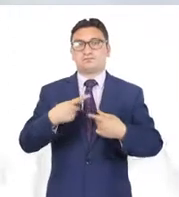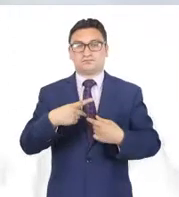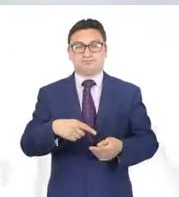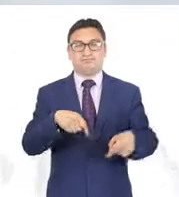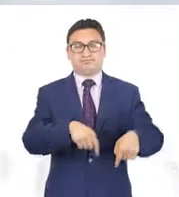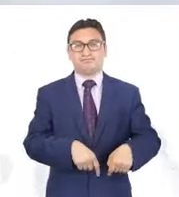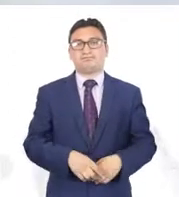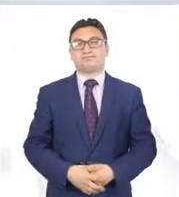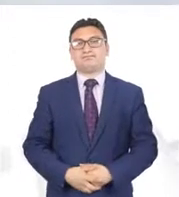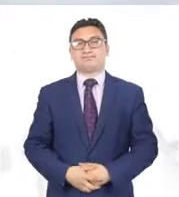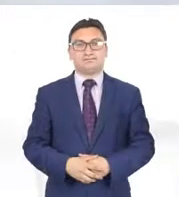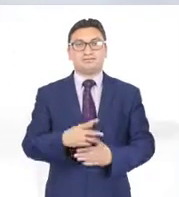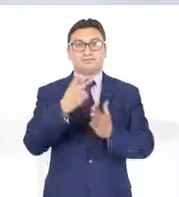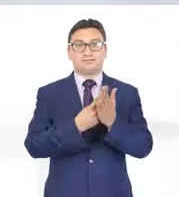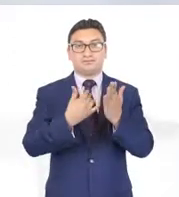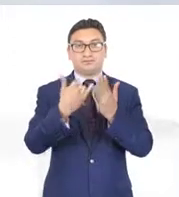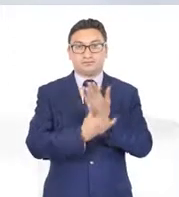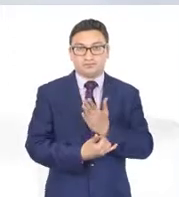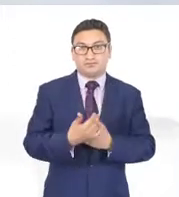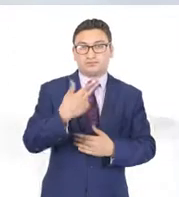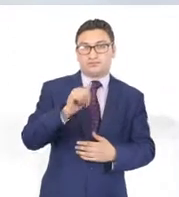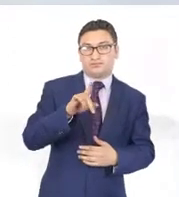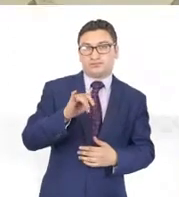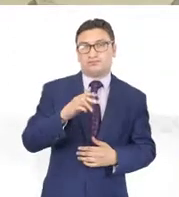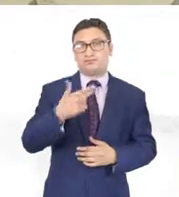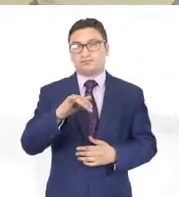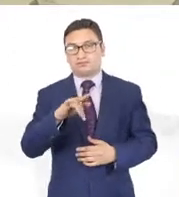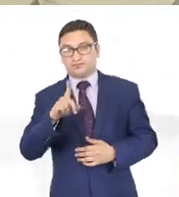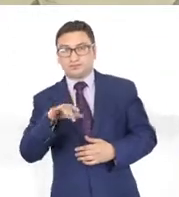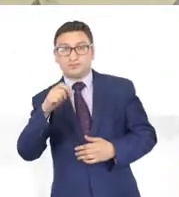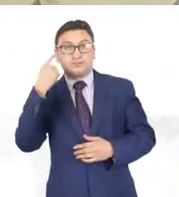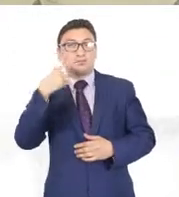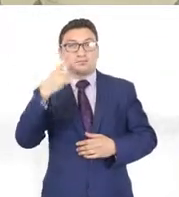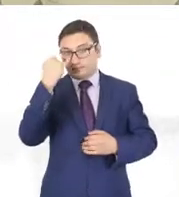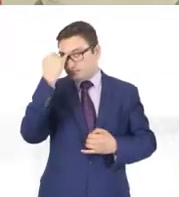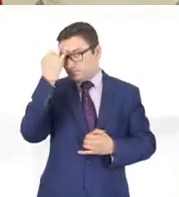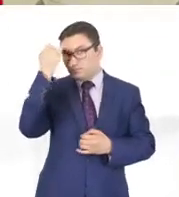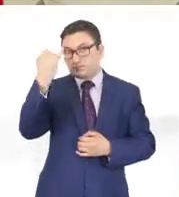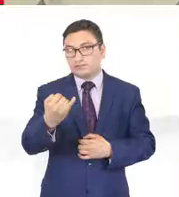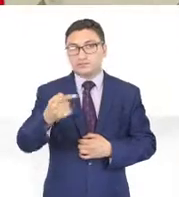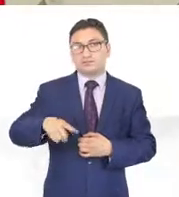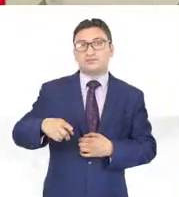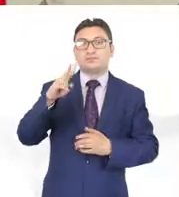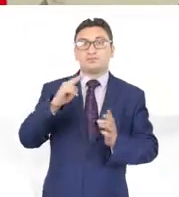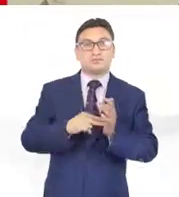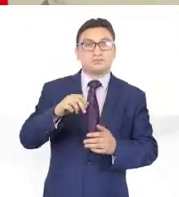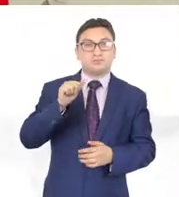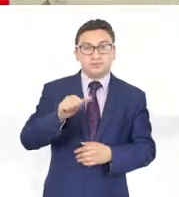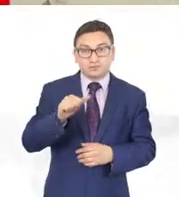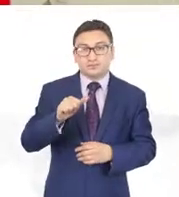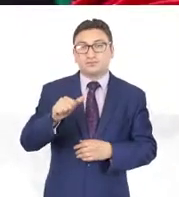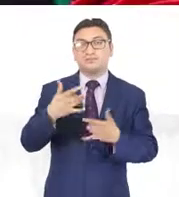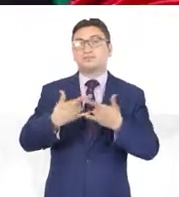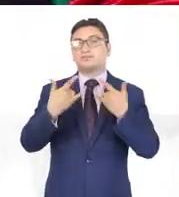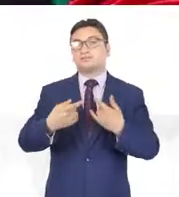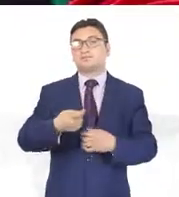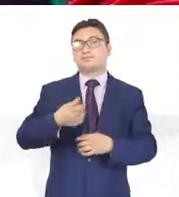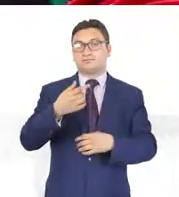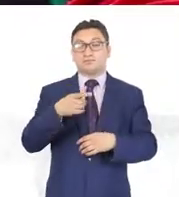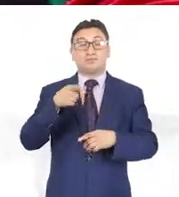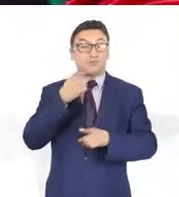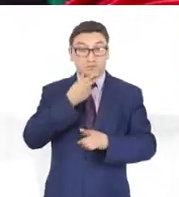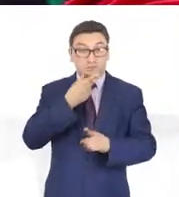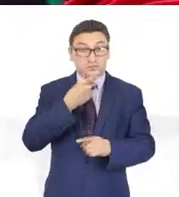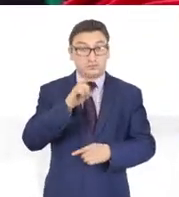Presentan el proyecto HandEyes ganador de una idea para cambiar la historia de 2016 en donde Diego